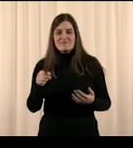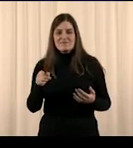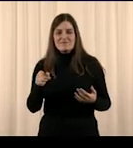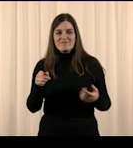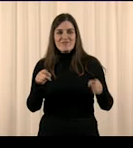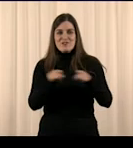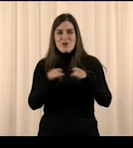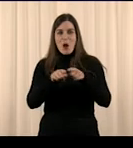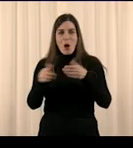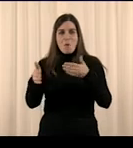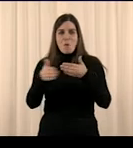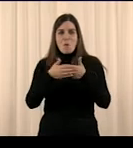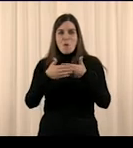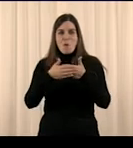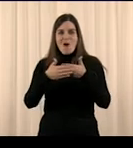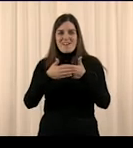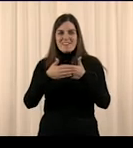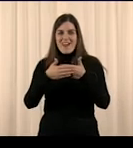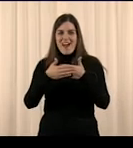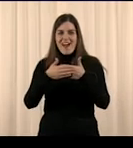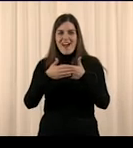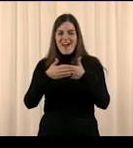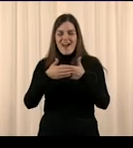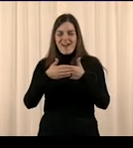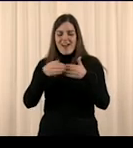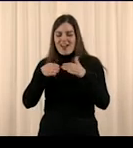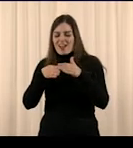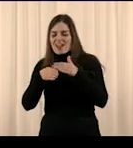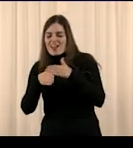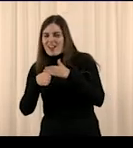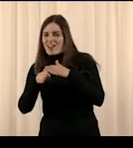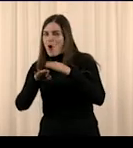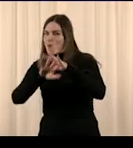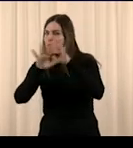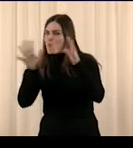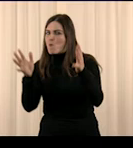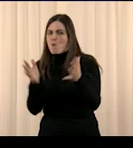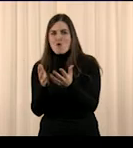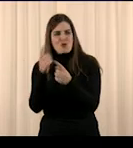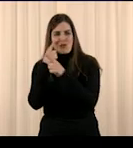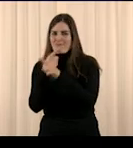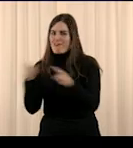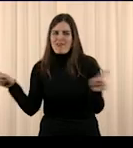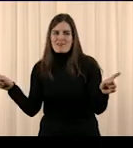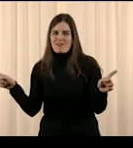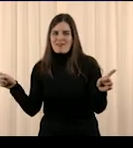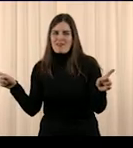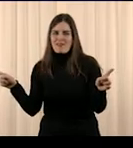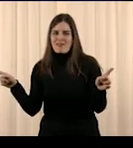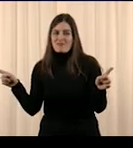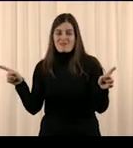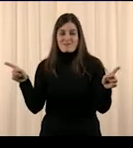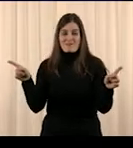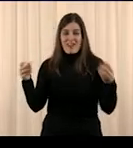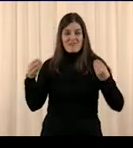un mundo totalmente distinto. La puerta que has abierto hasta